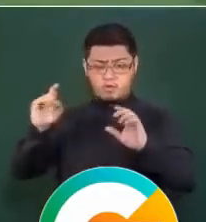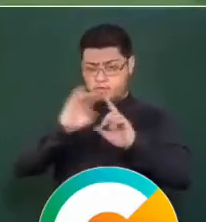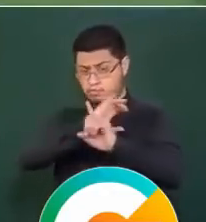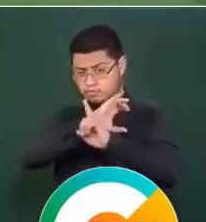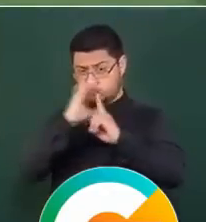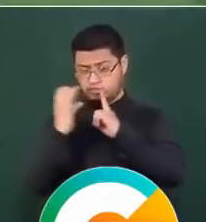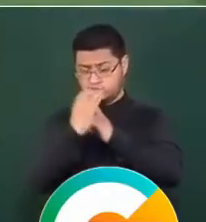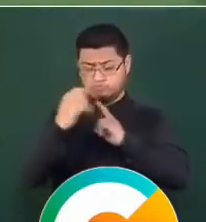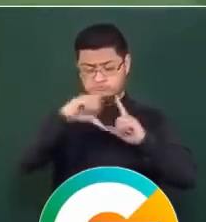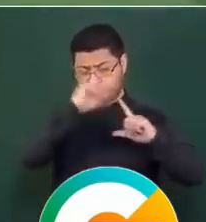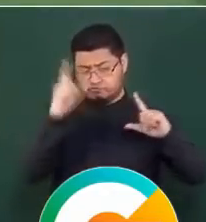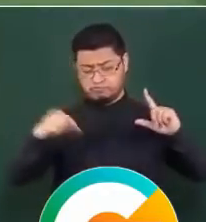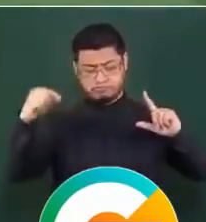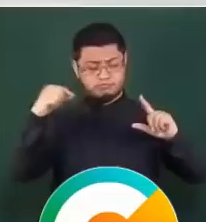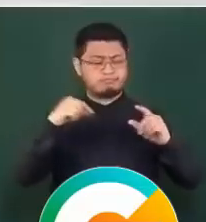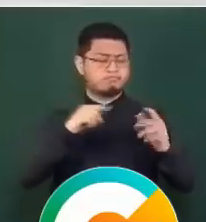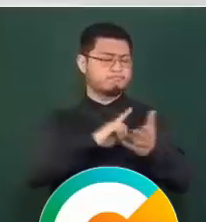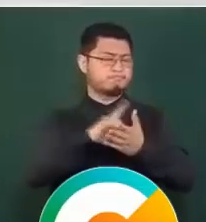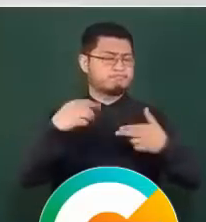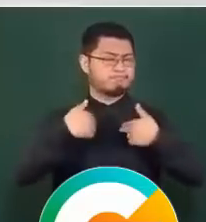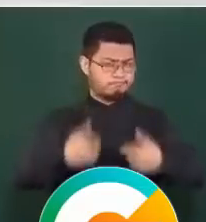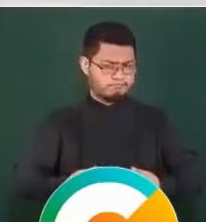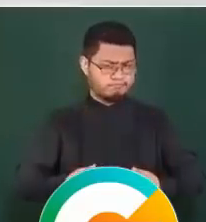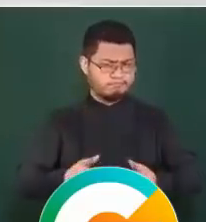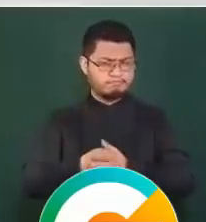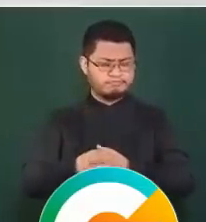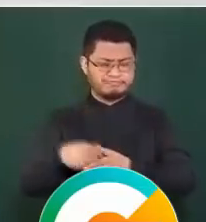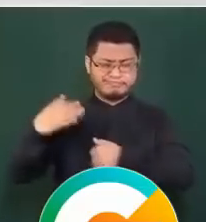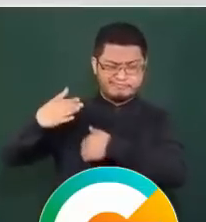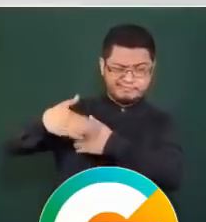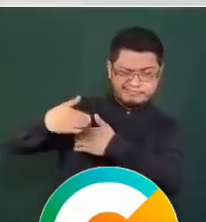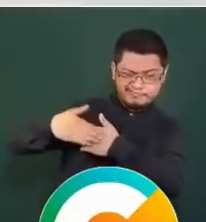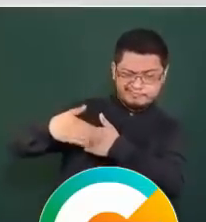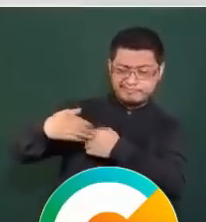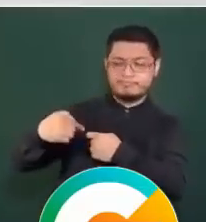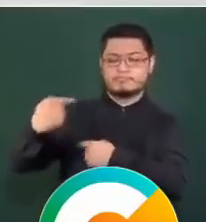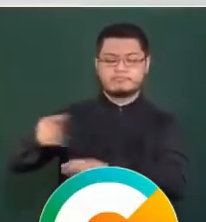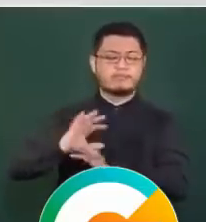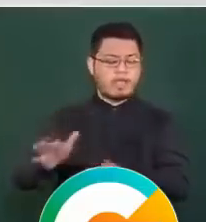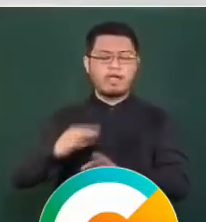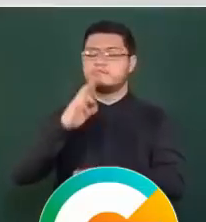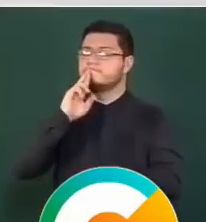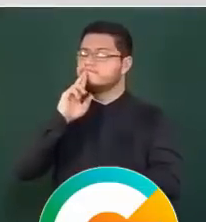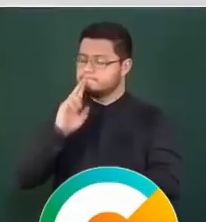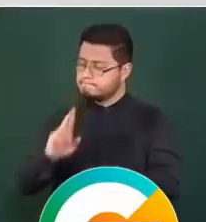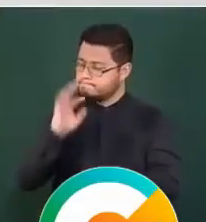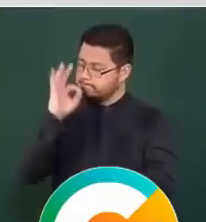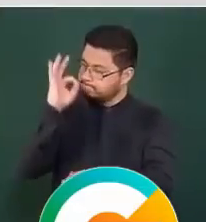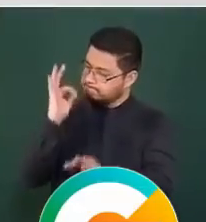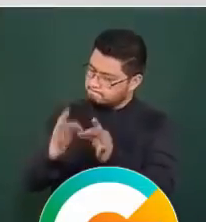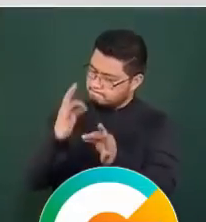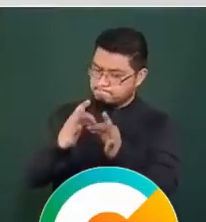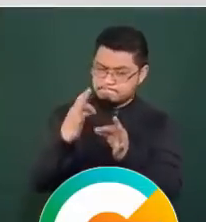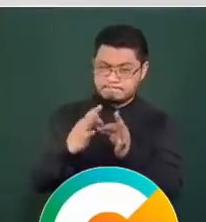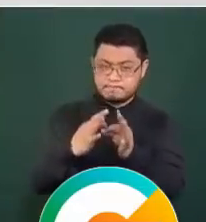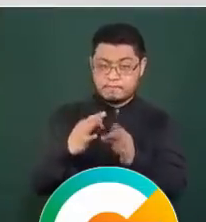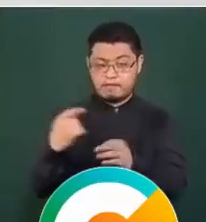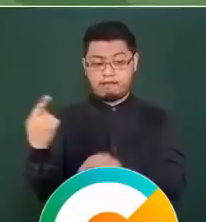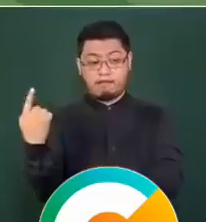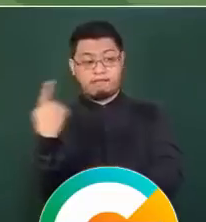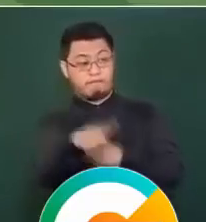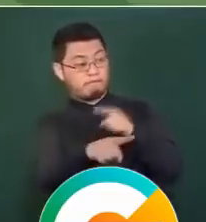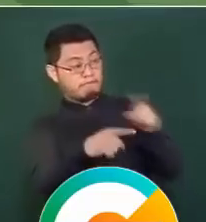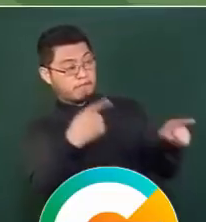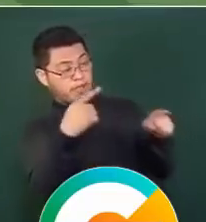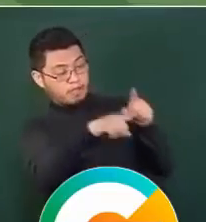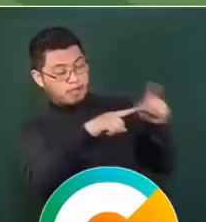Humanos. En breve les daremos una respuesta puntual a los señalamientos que